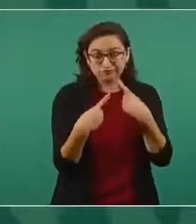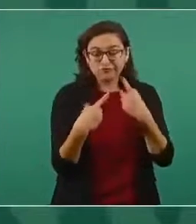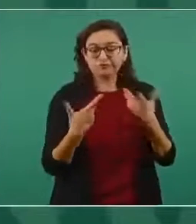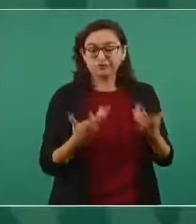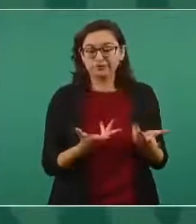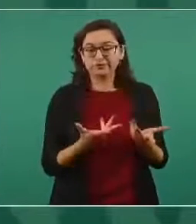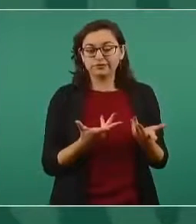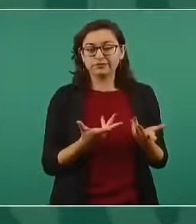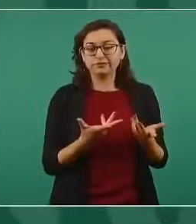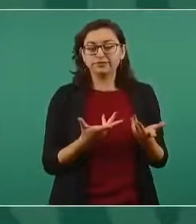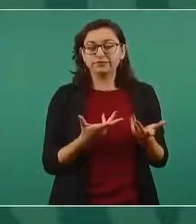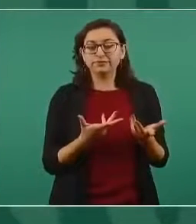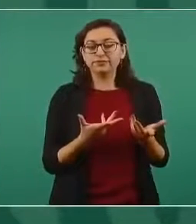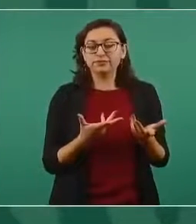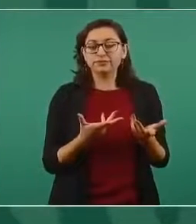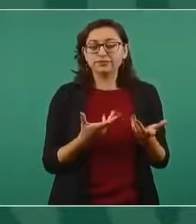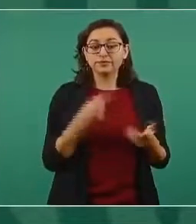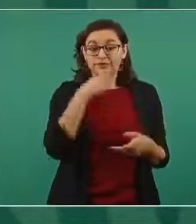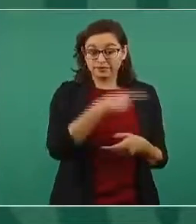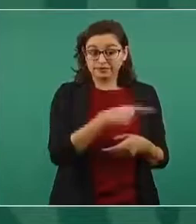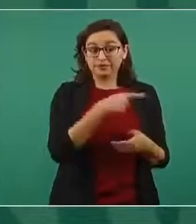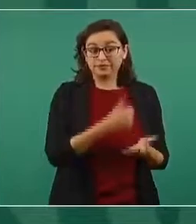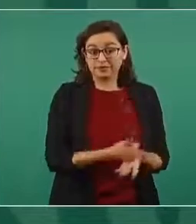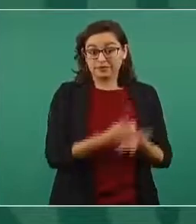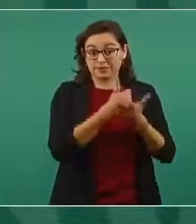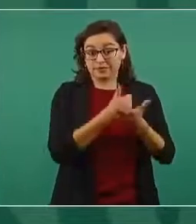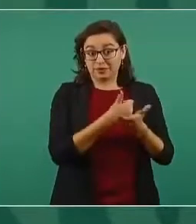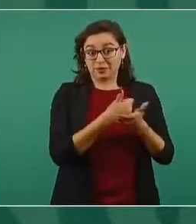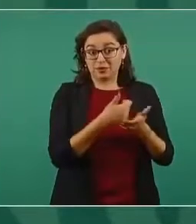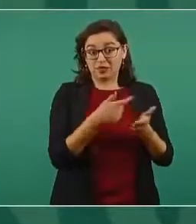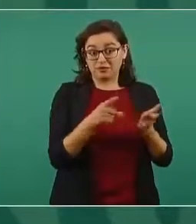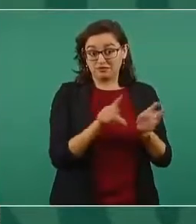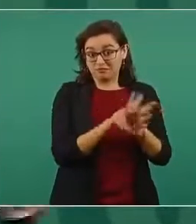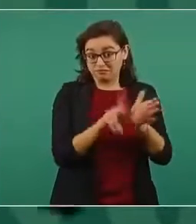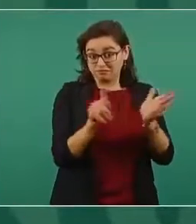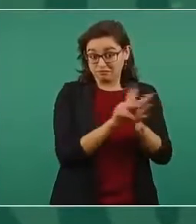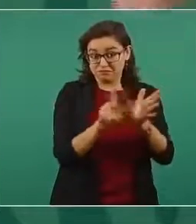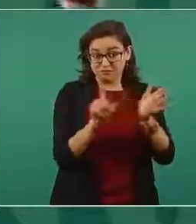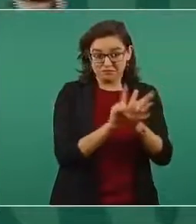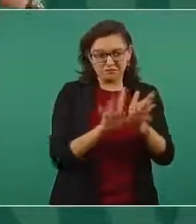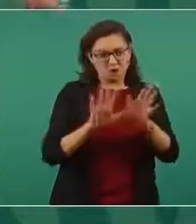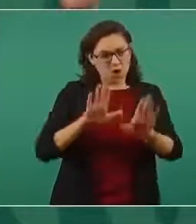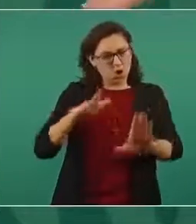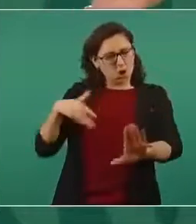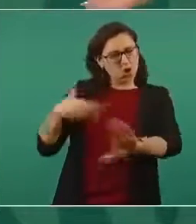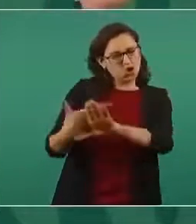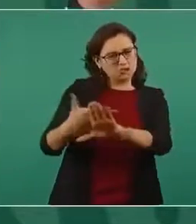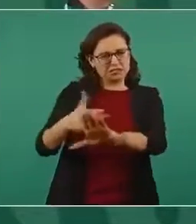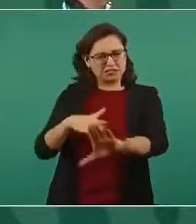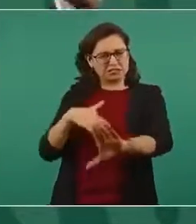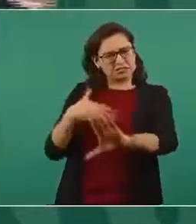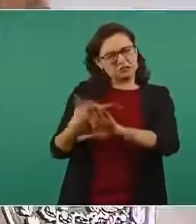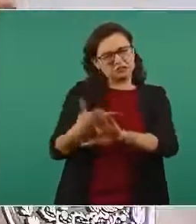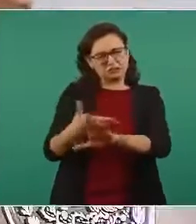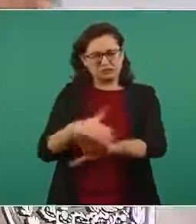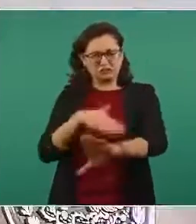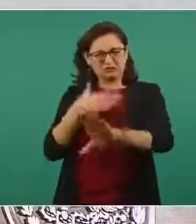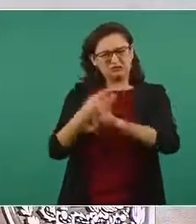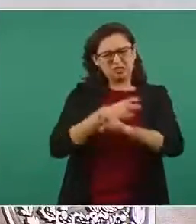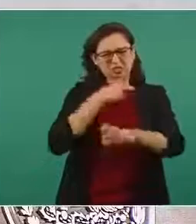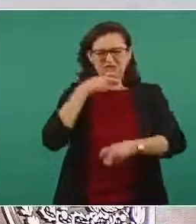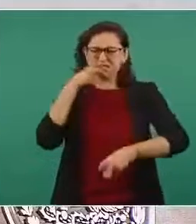utilizando la prensa para desacreditarlo, una